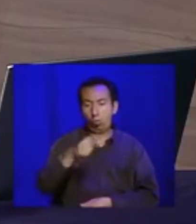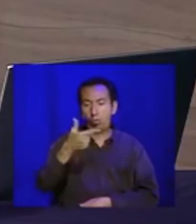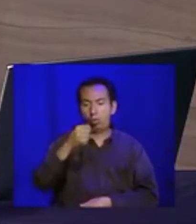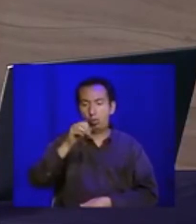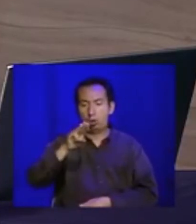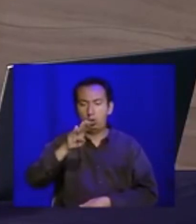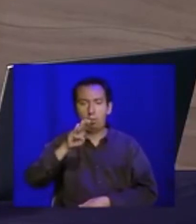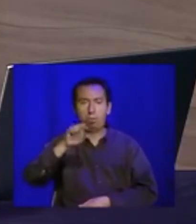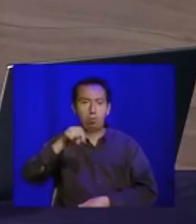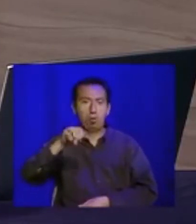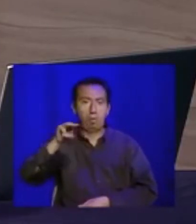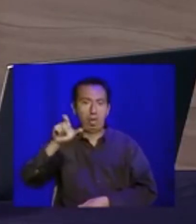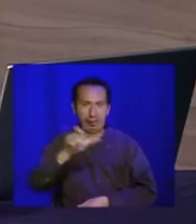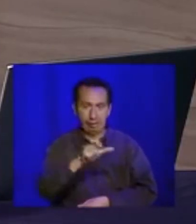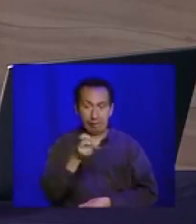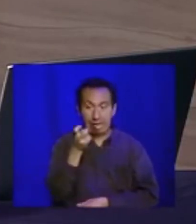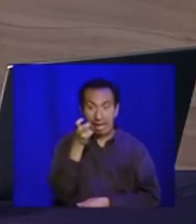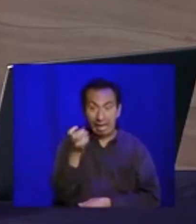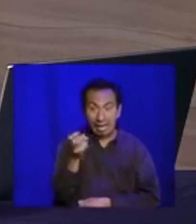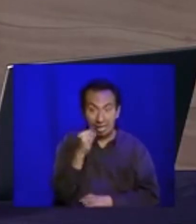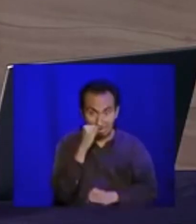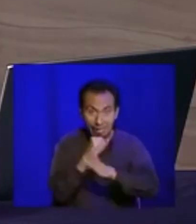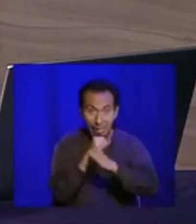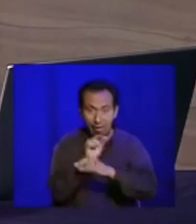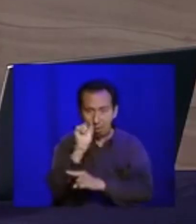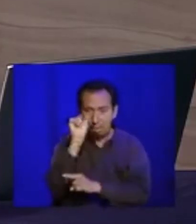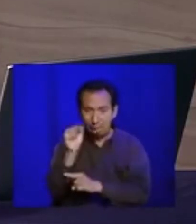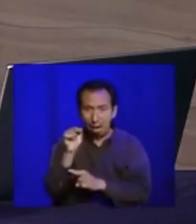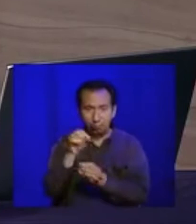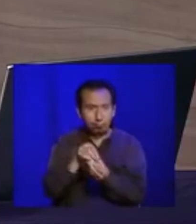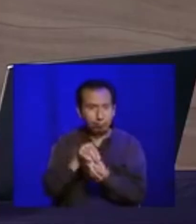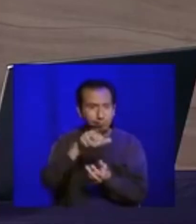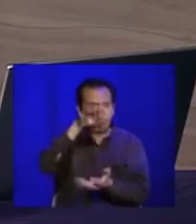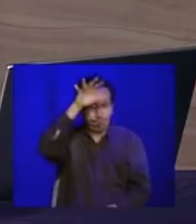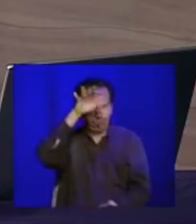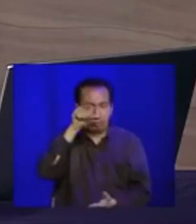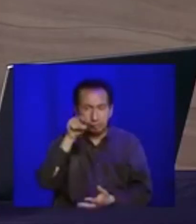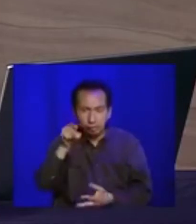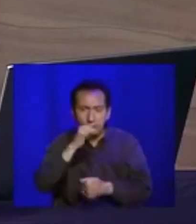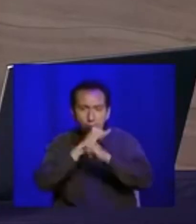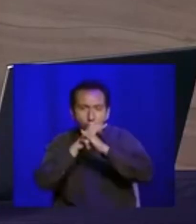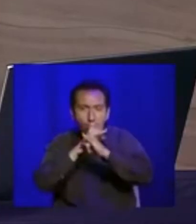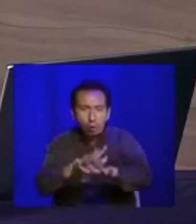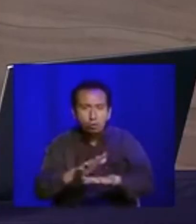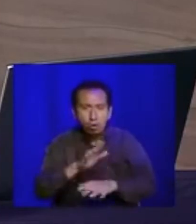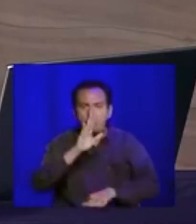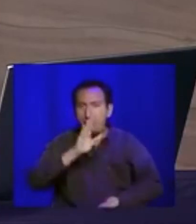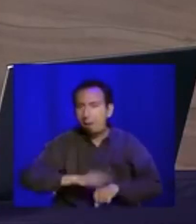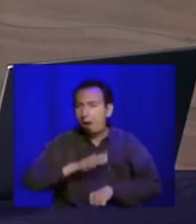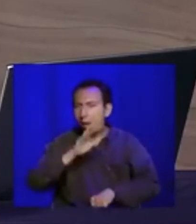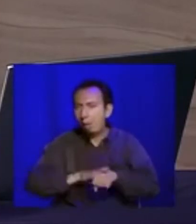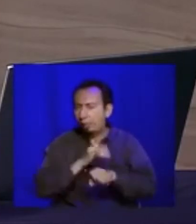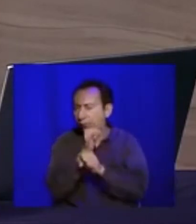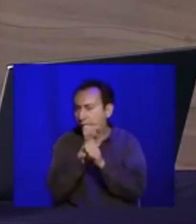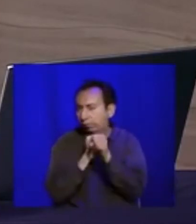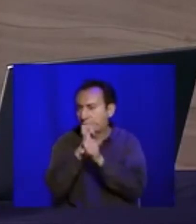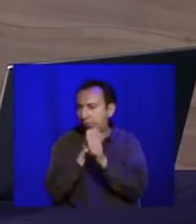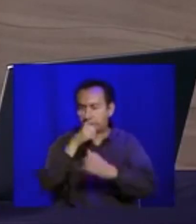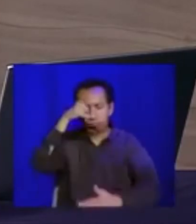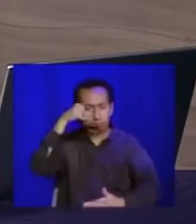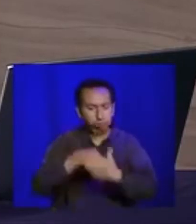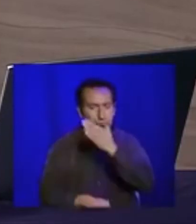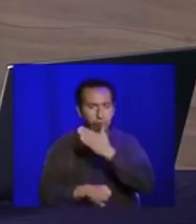es el portal donde damos a conocer, es una página dinámica de análisis, de